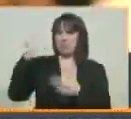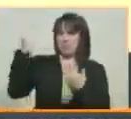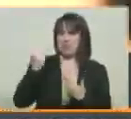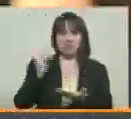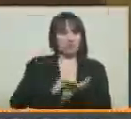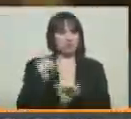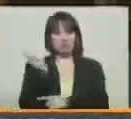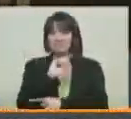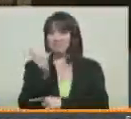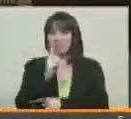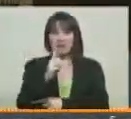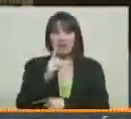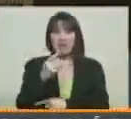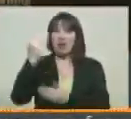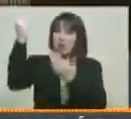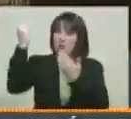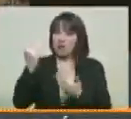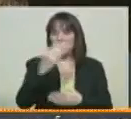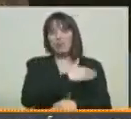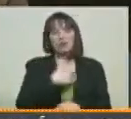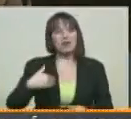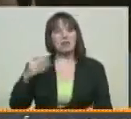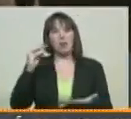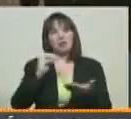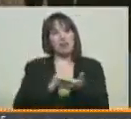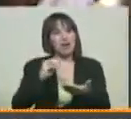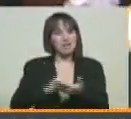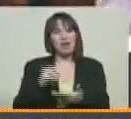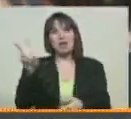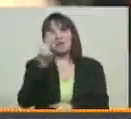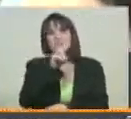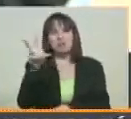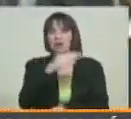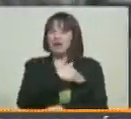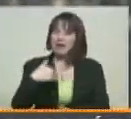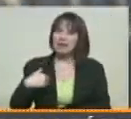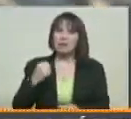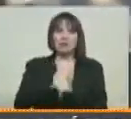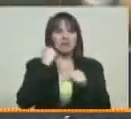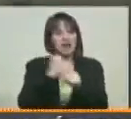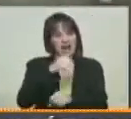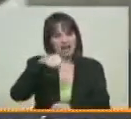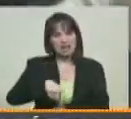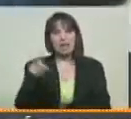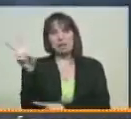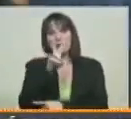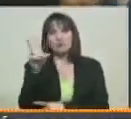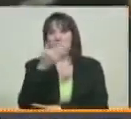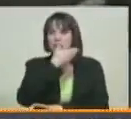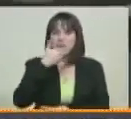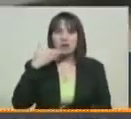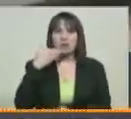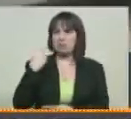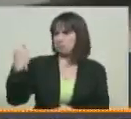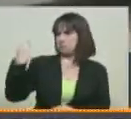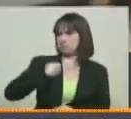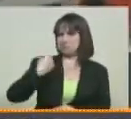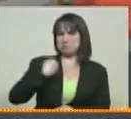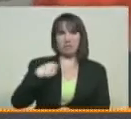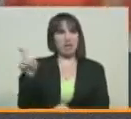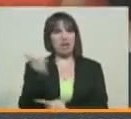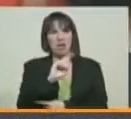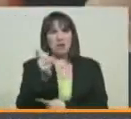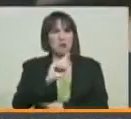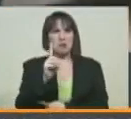regresando porque realmente queremos trabajar aquí en la patria. Realmente queremos salir adelante aquí en la patria. No porque nos estén pagando ni porque